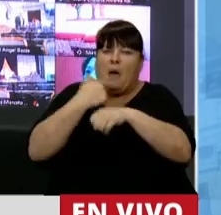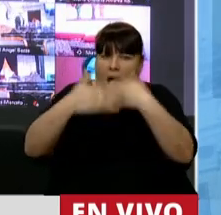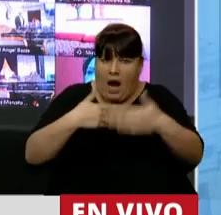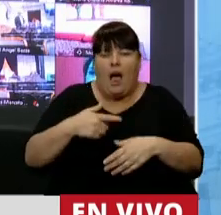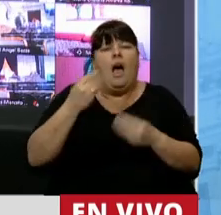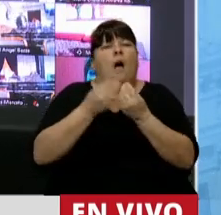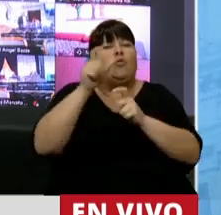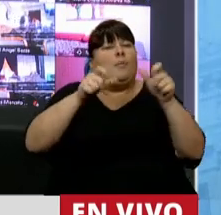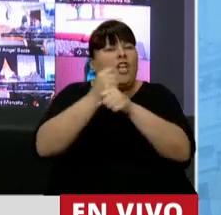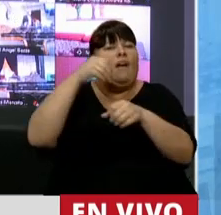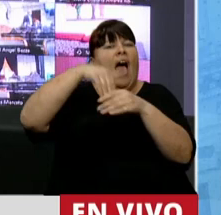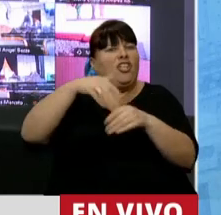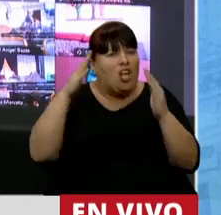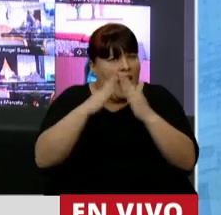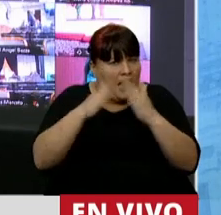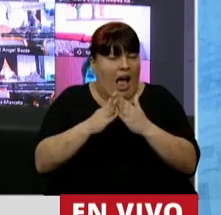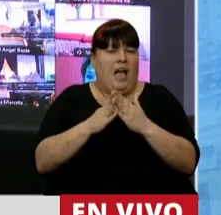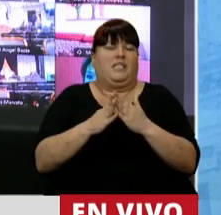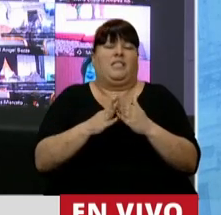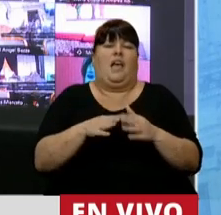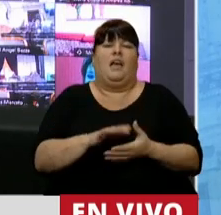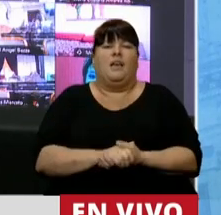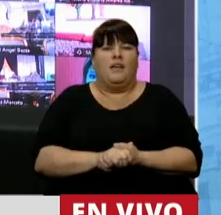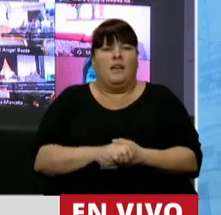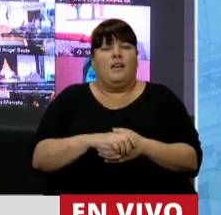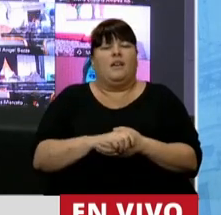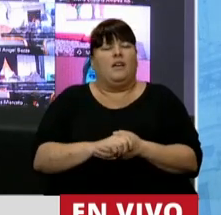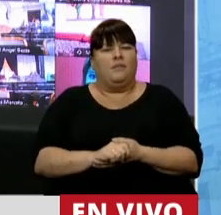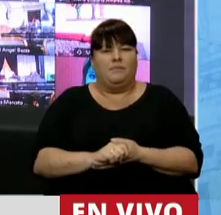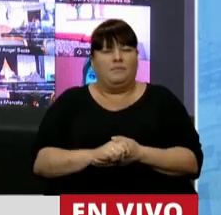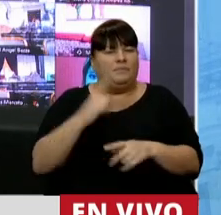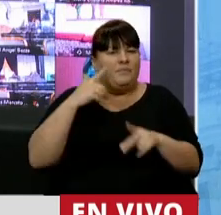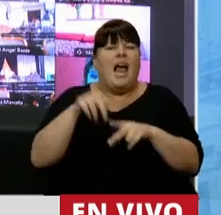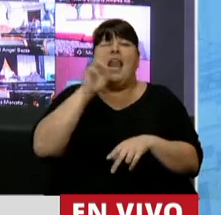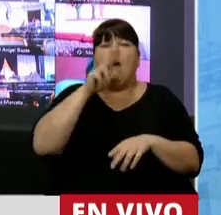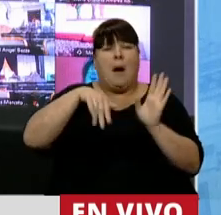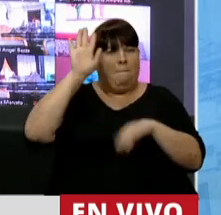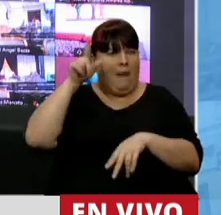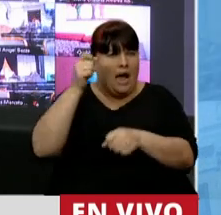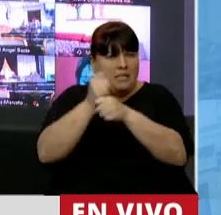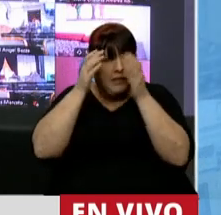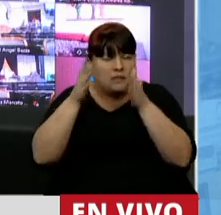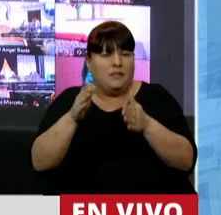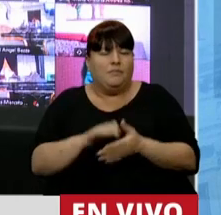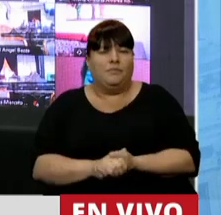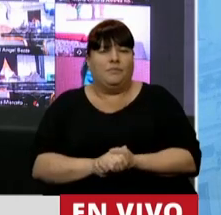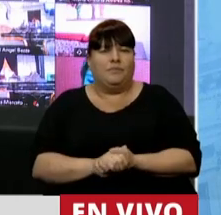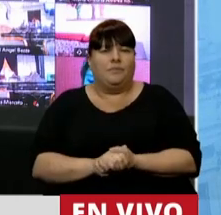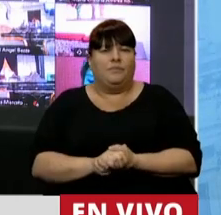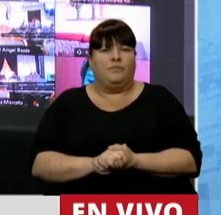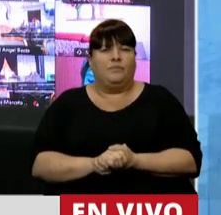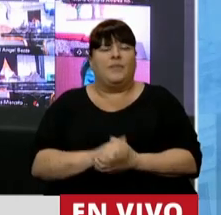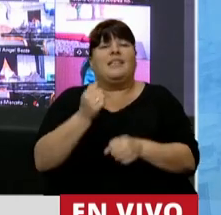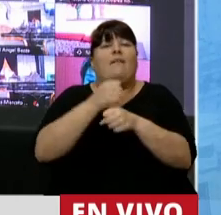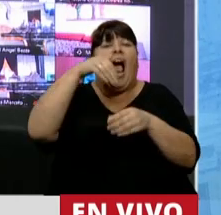Muchos trabajaron desde su casa, cargando con los costos de hacerlo. Las mujeres principalmente trabajaron con los